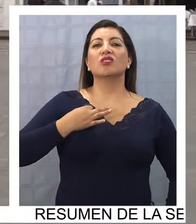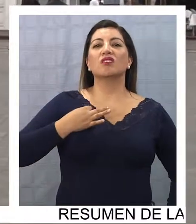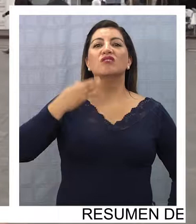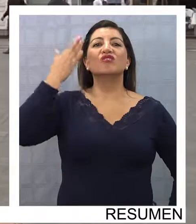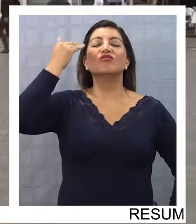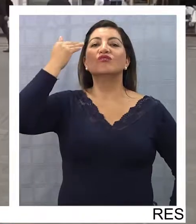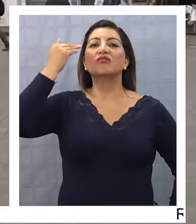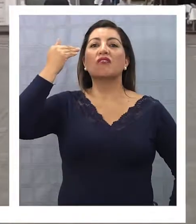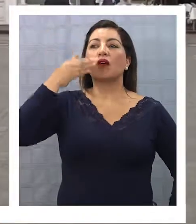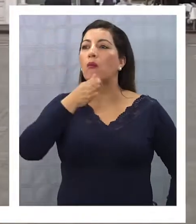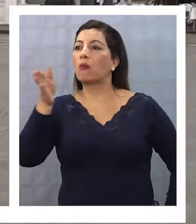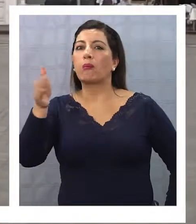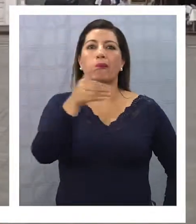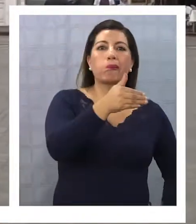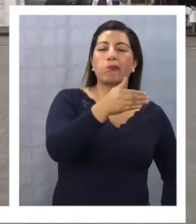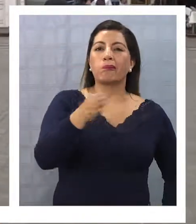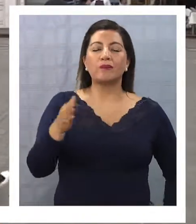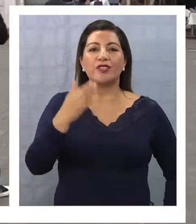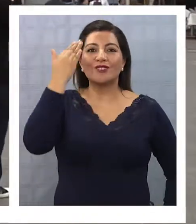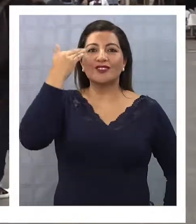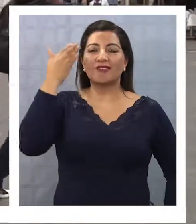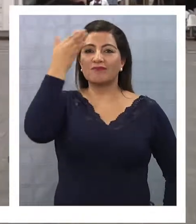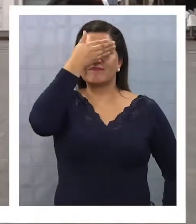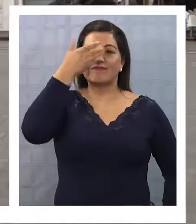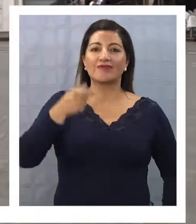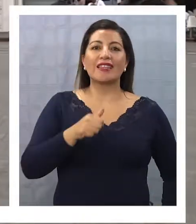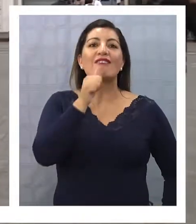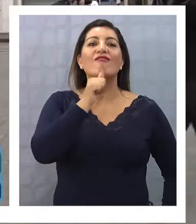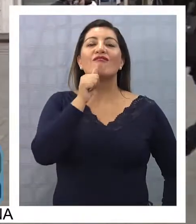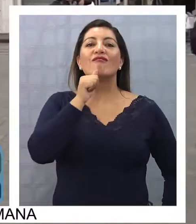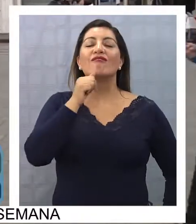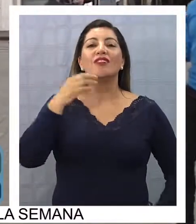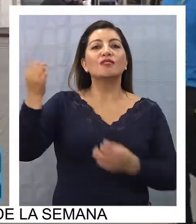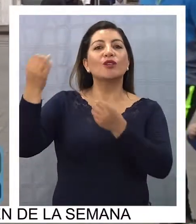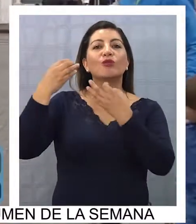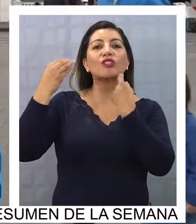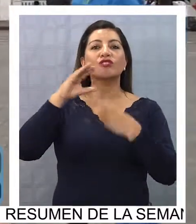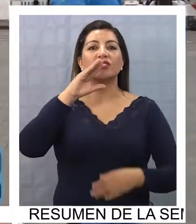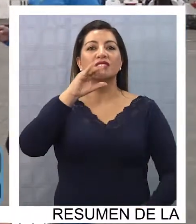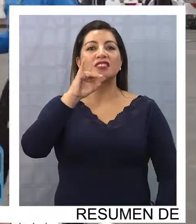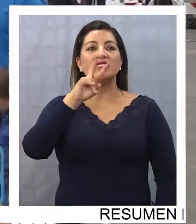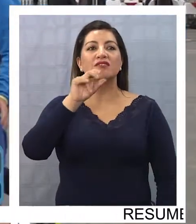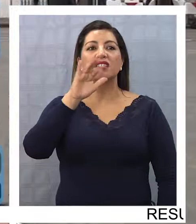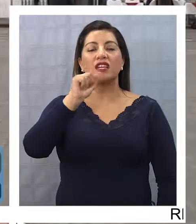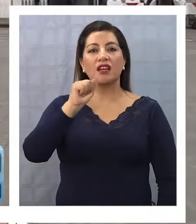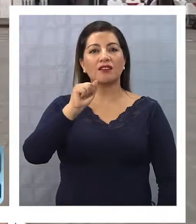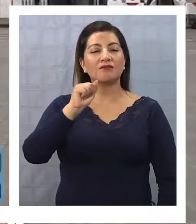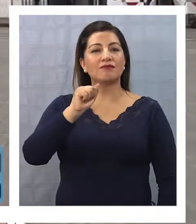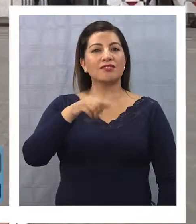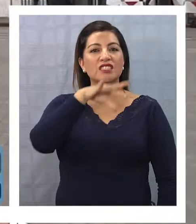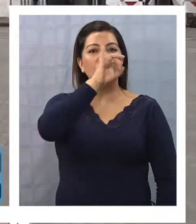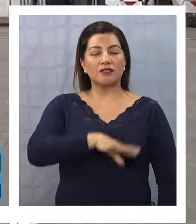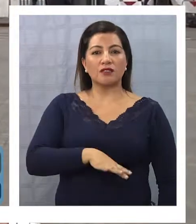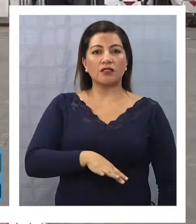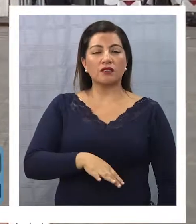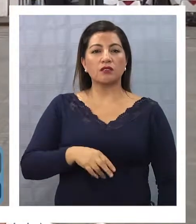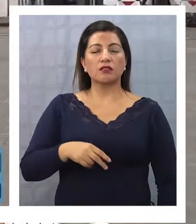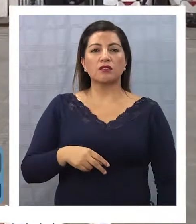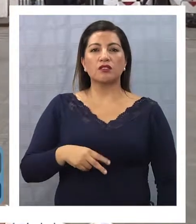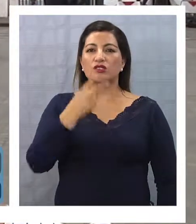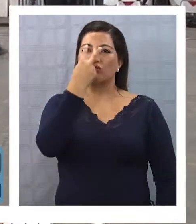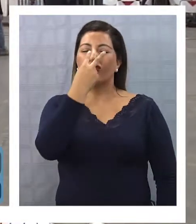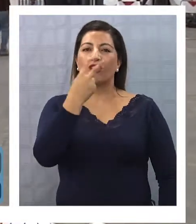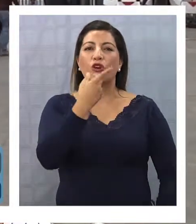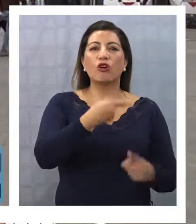dónde va. Nos parece que nos falta mucha educación cívica en nuestro pueblo. Yo veo otros